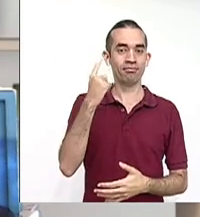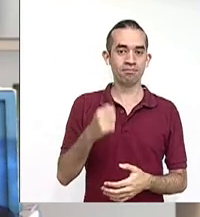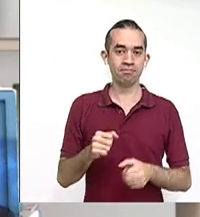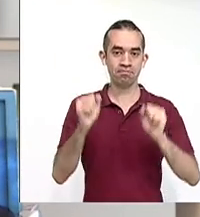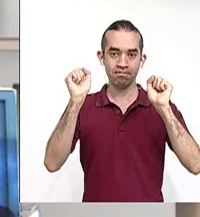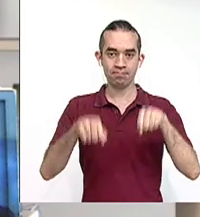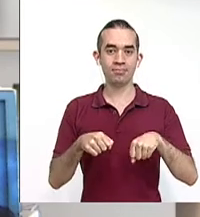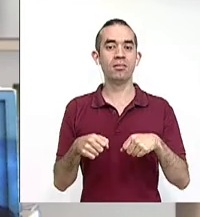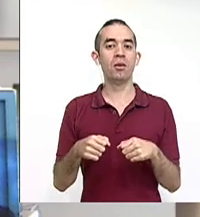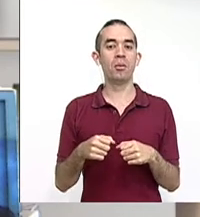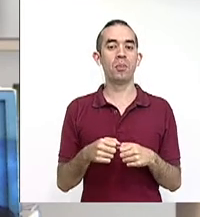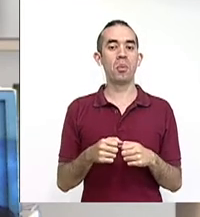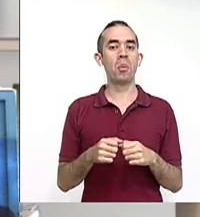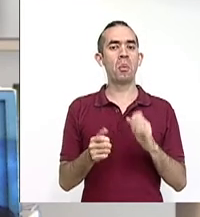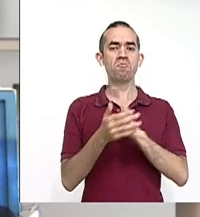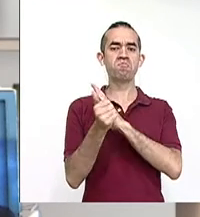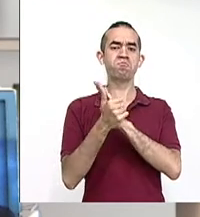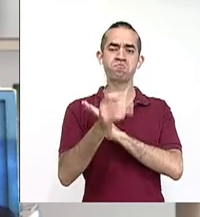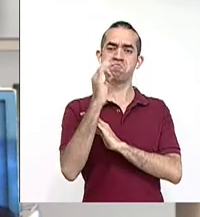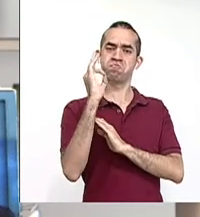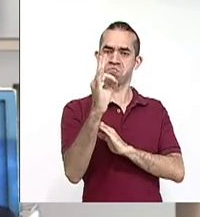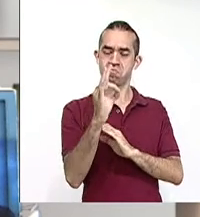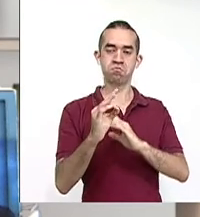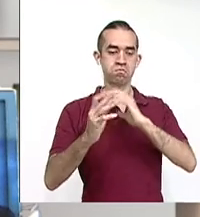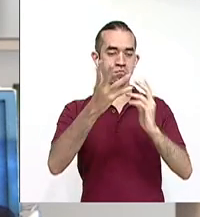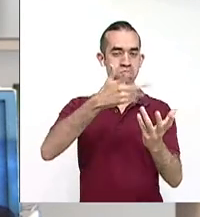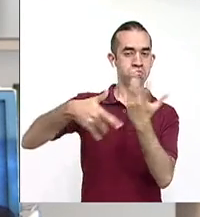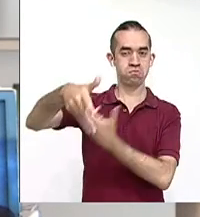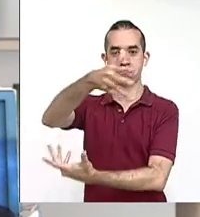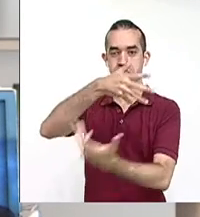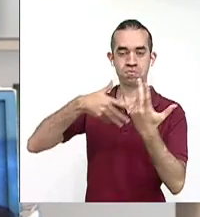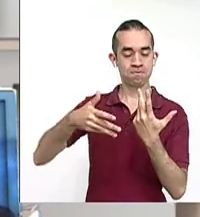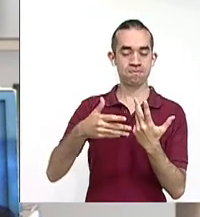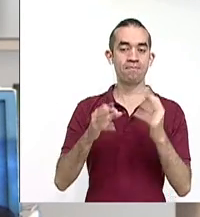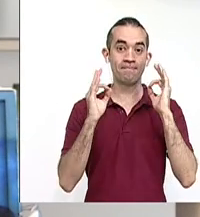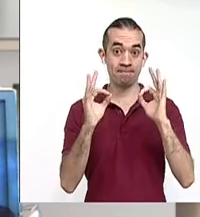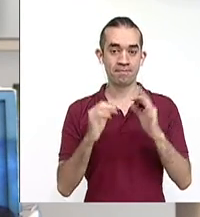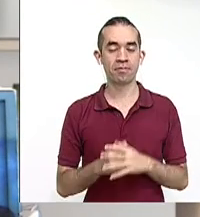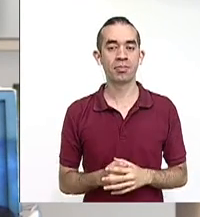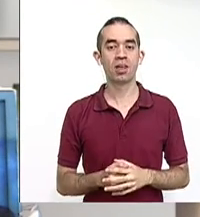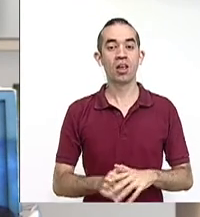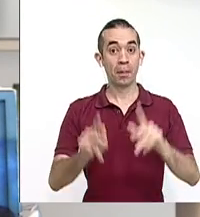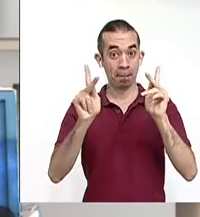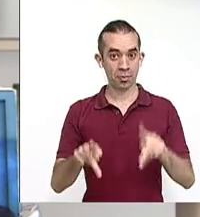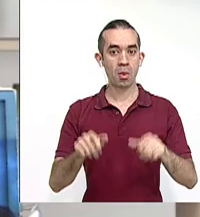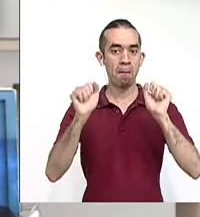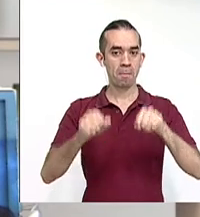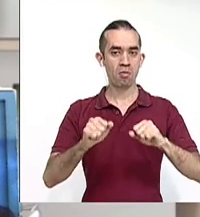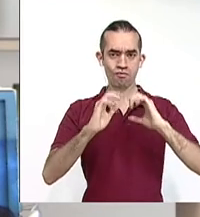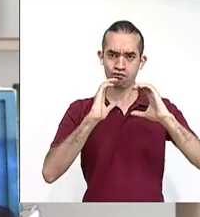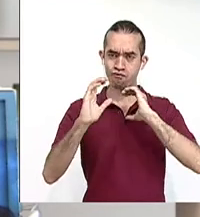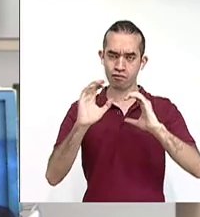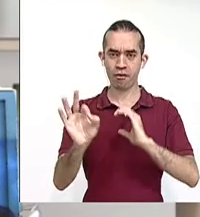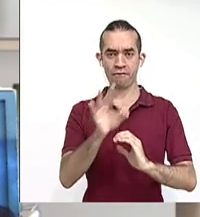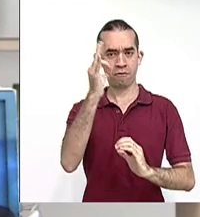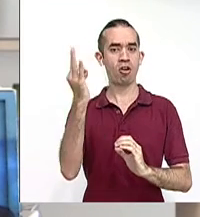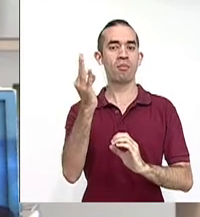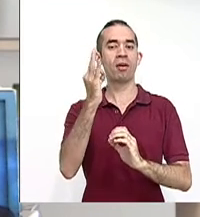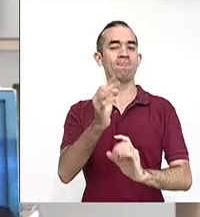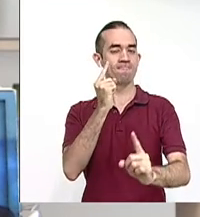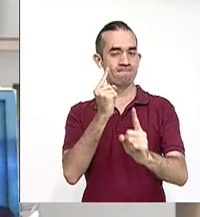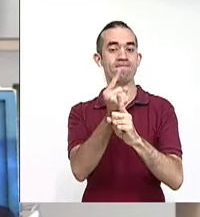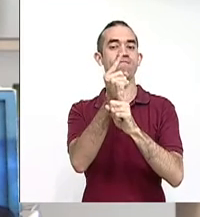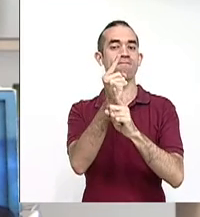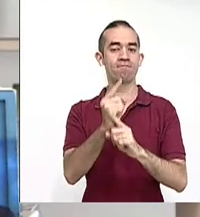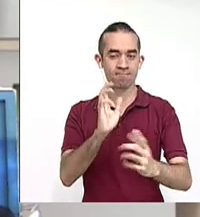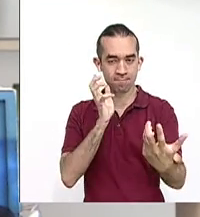nos permite ser más competentes para interactuar con nuestro entorno, para ser personas que podamos comunicarnos de manera más eficaz